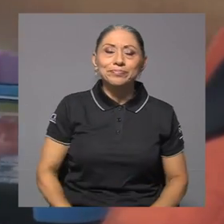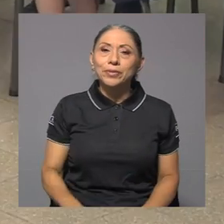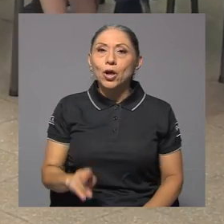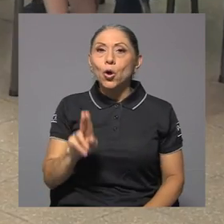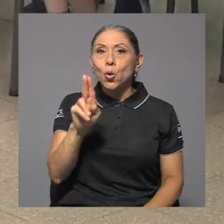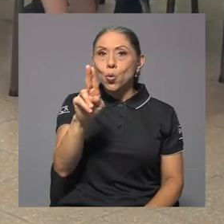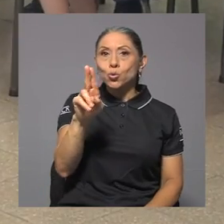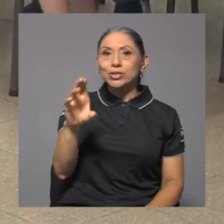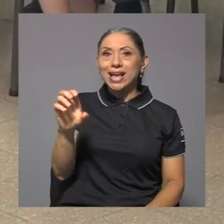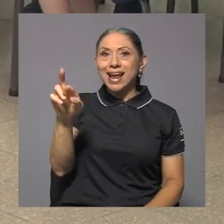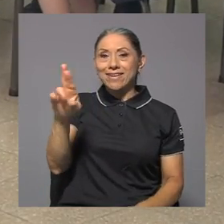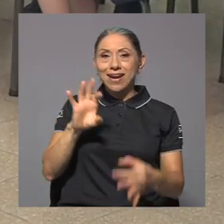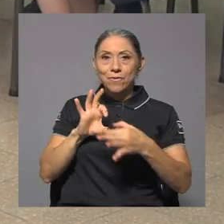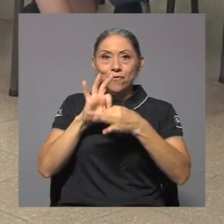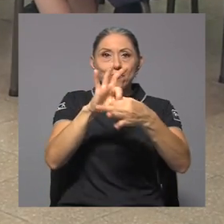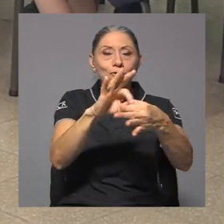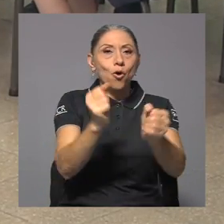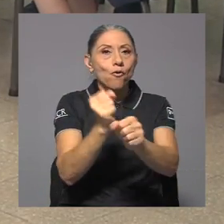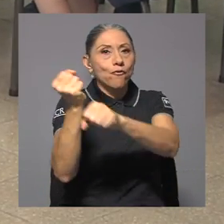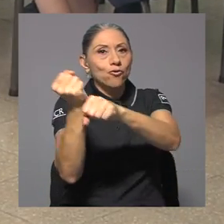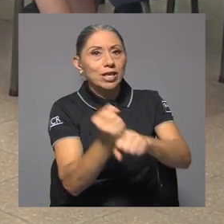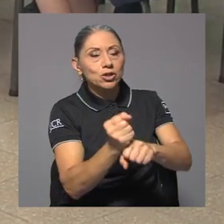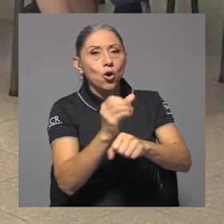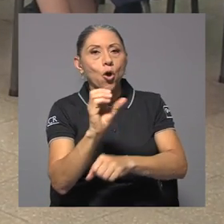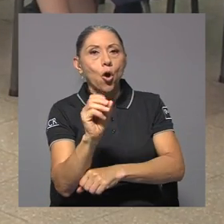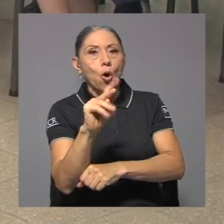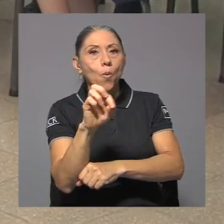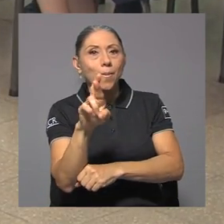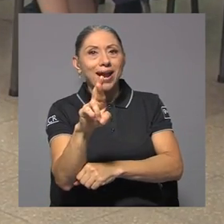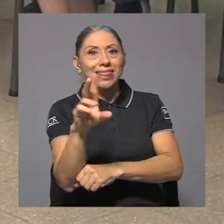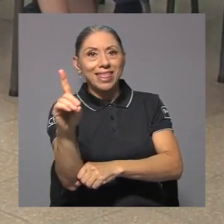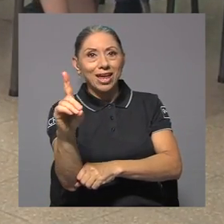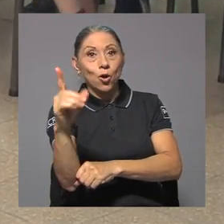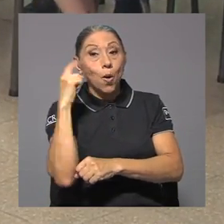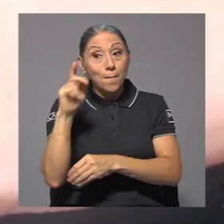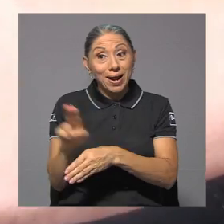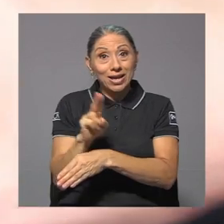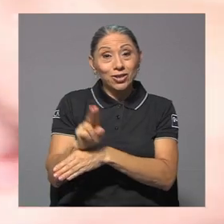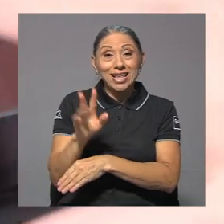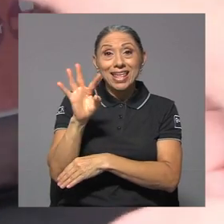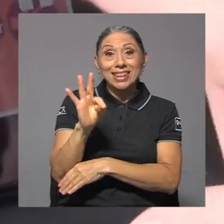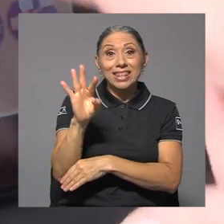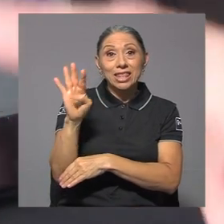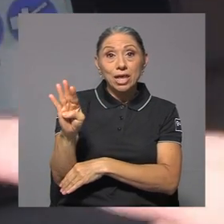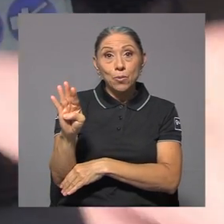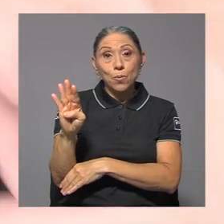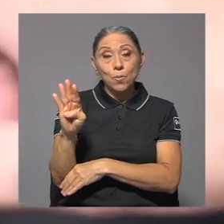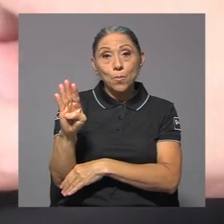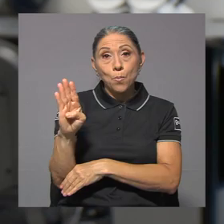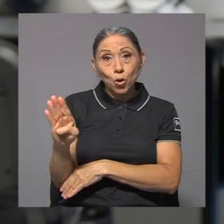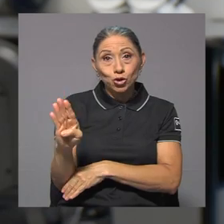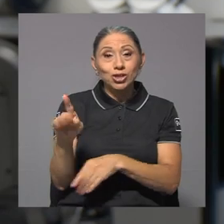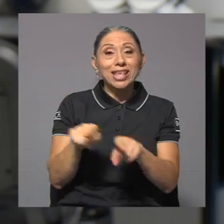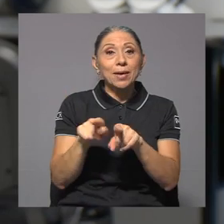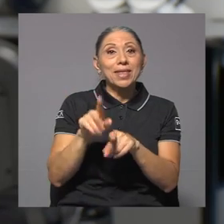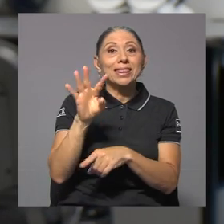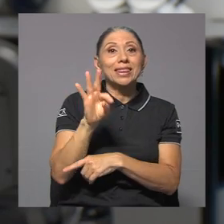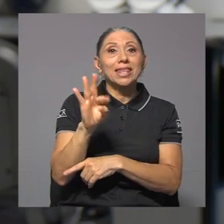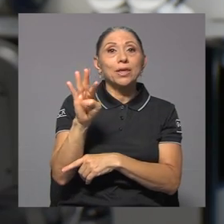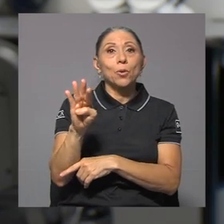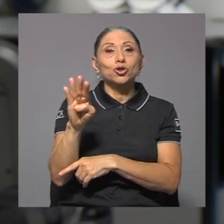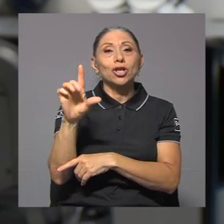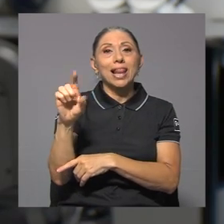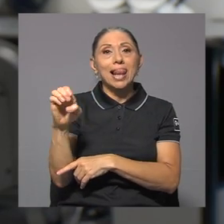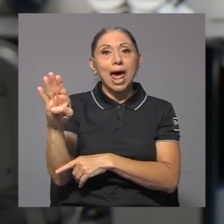La Universidad de Costa Rica hizo una alianza con la Fundación Omar Dengo para que utilicen TitiBots y TitiBots Collab en las escuelas